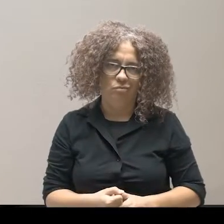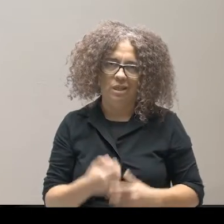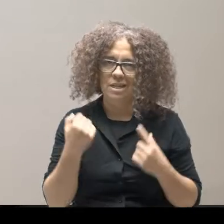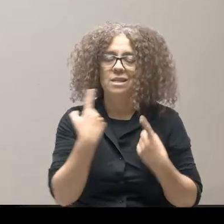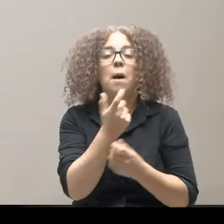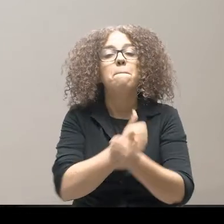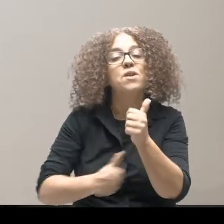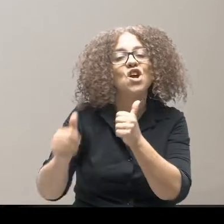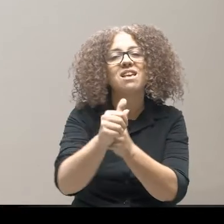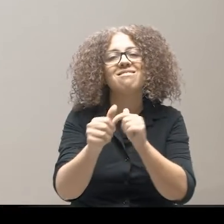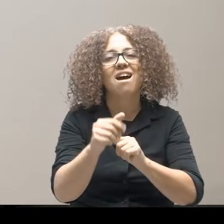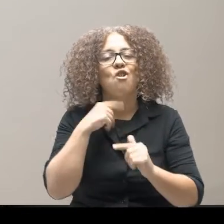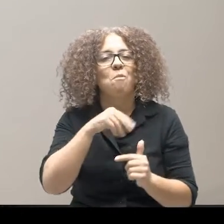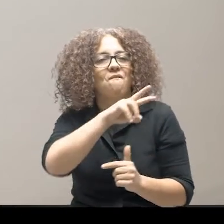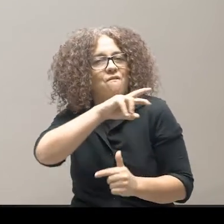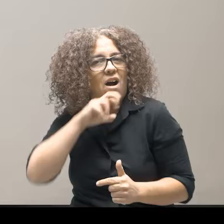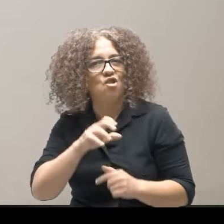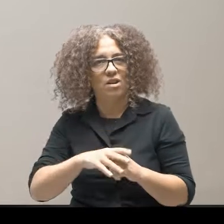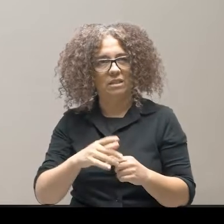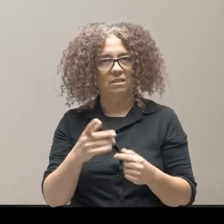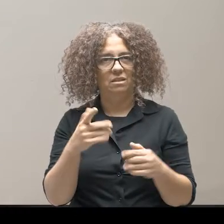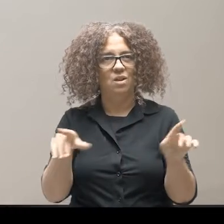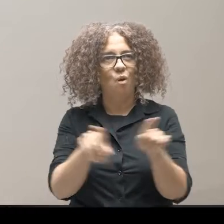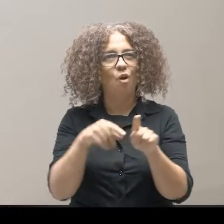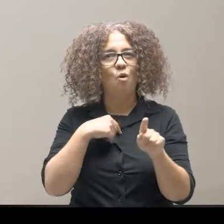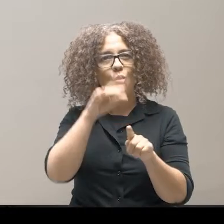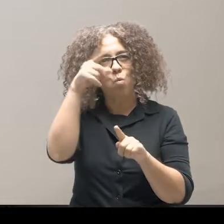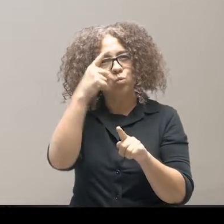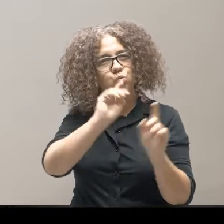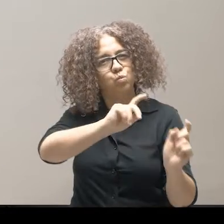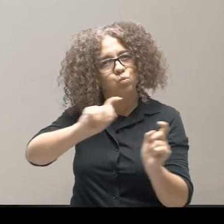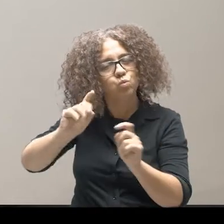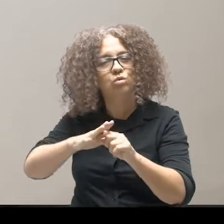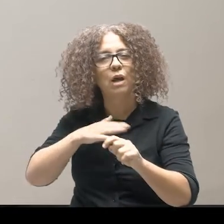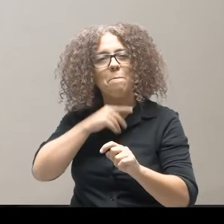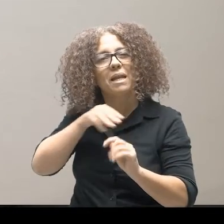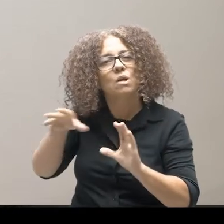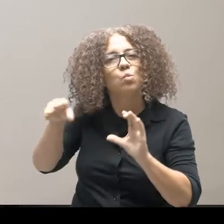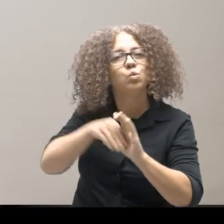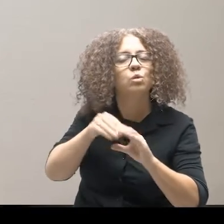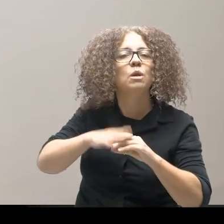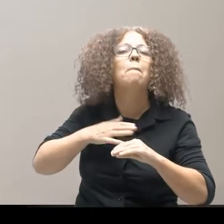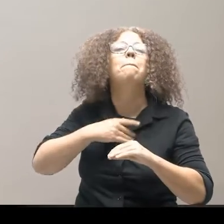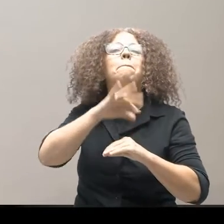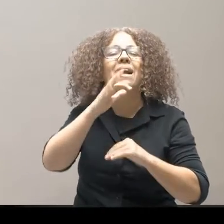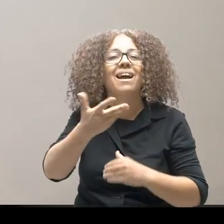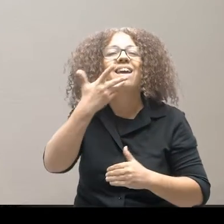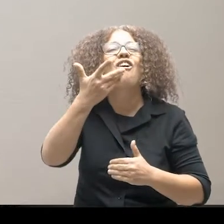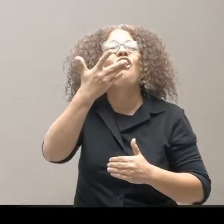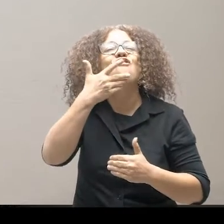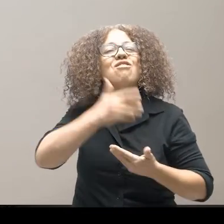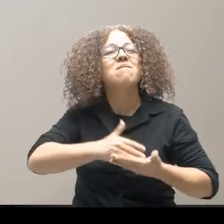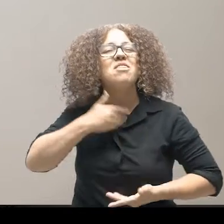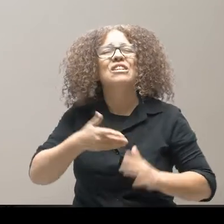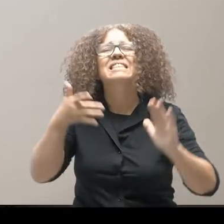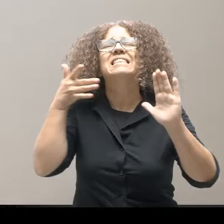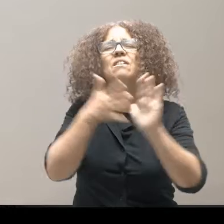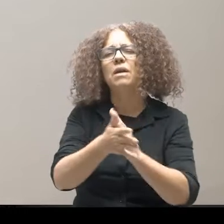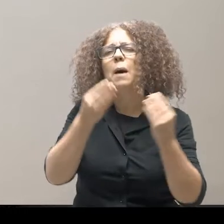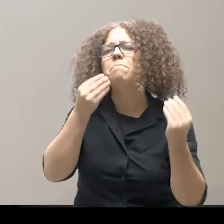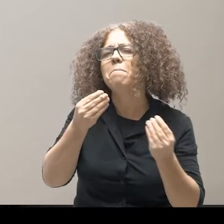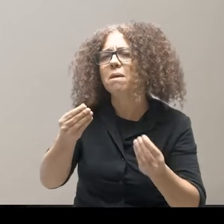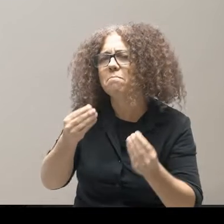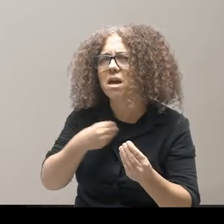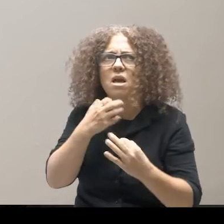necesita priorizar en valores y cultura inclusiva, desarrollar y garantizar aún más un conocimiento sobre el